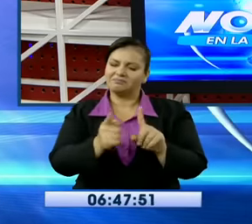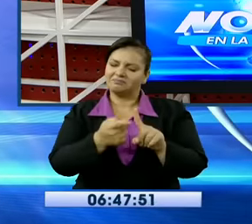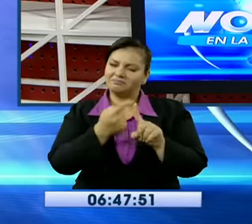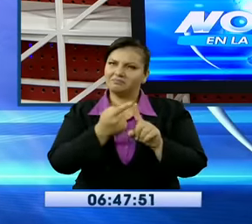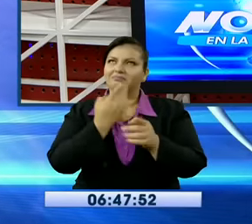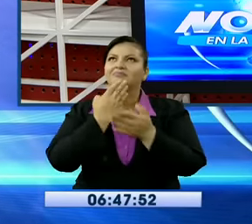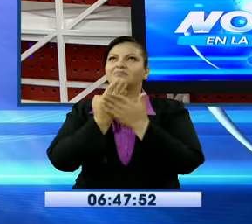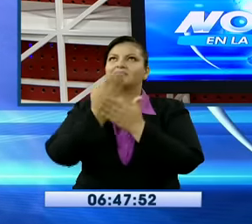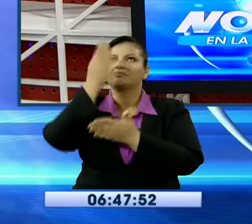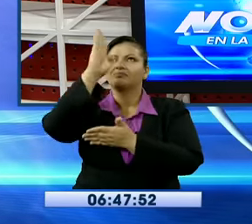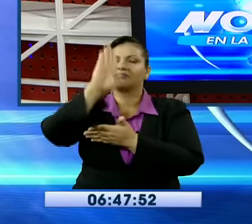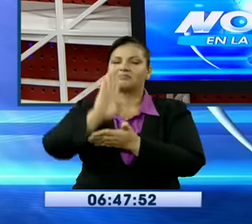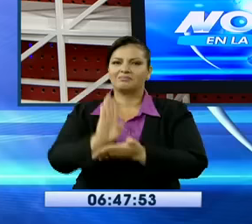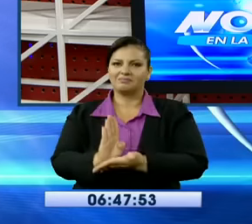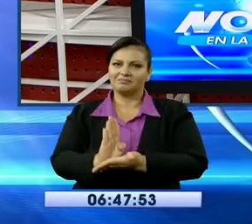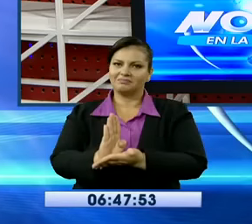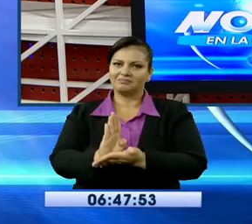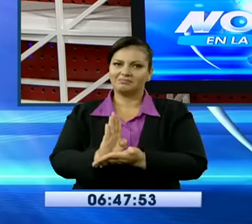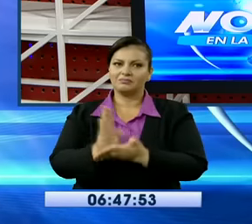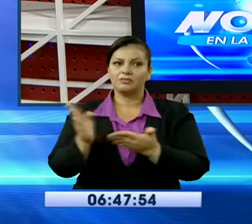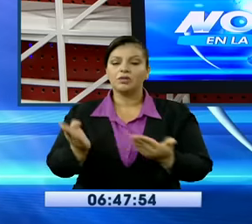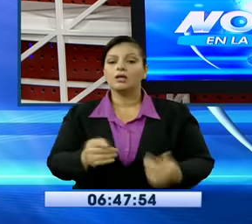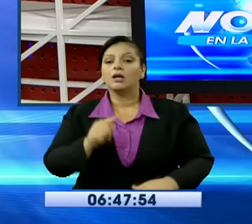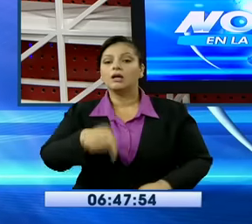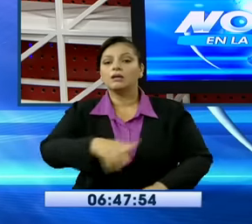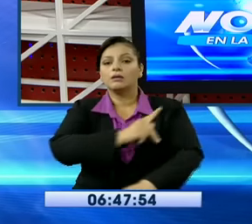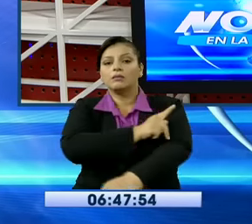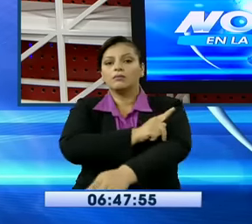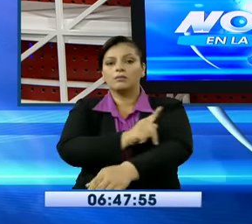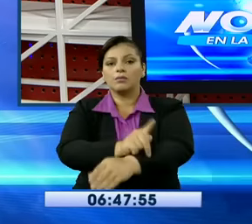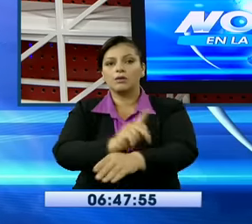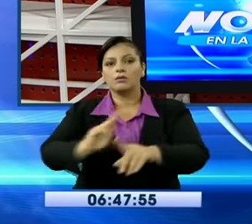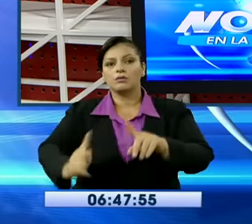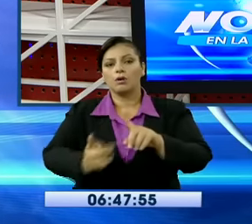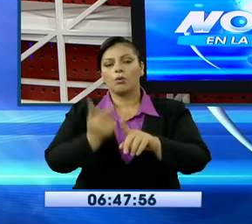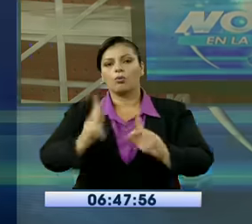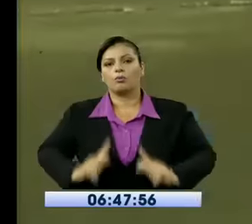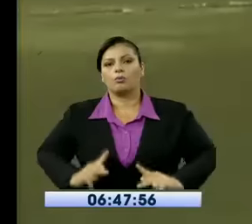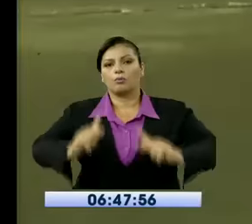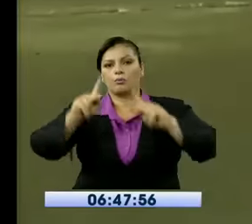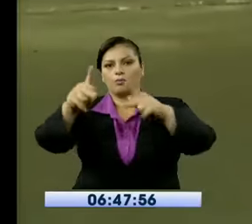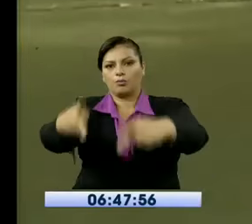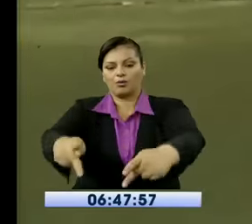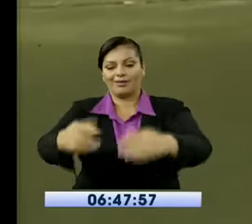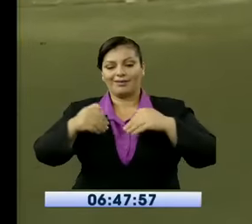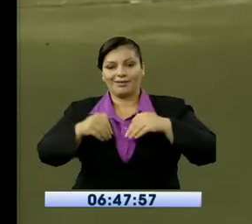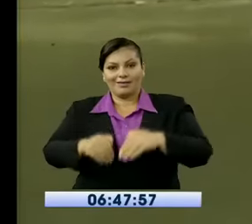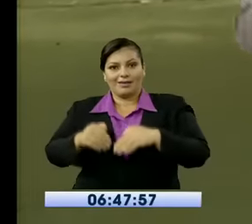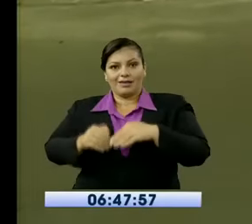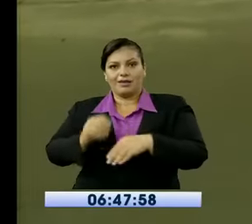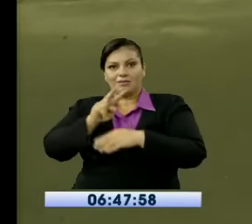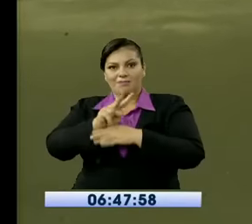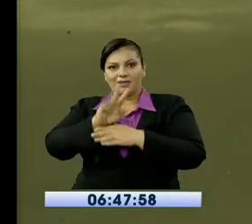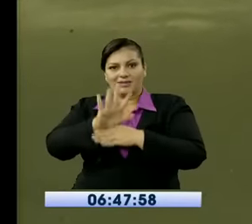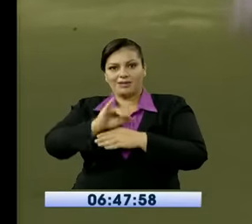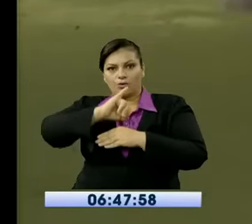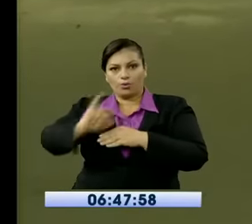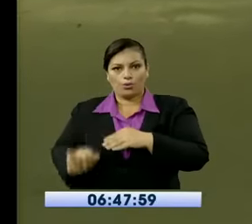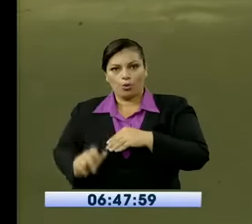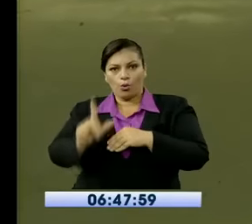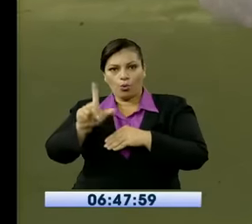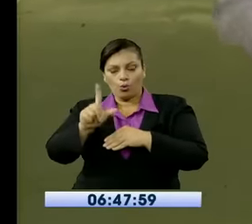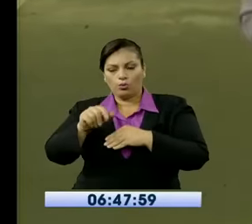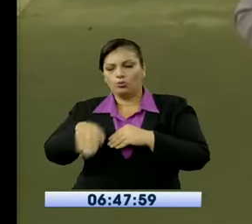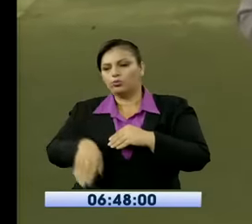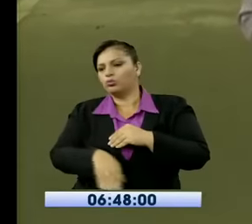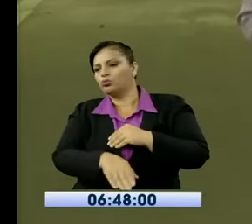acudido al segundo puente de la vía perimetral, viniendo ya sea de la 25 de julio o del norte de la ciudad, del